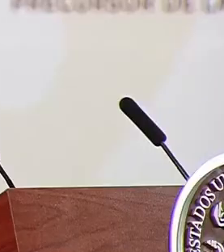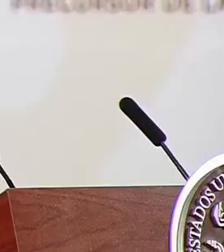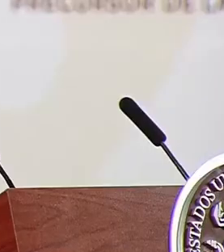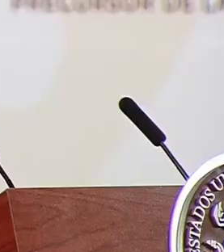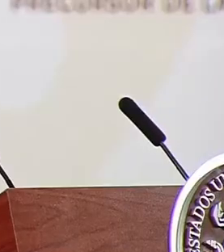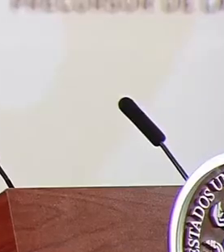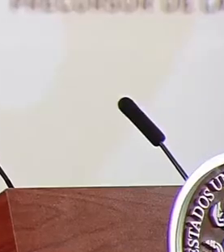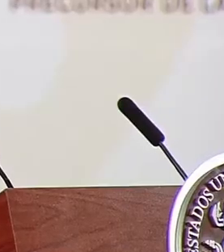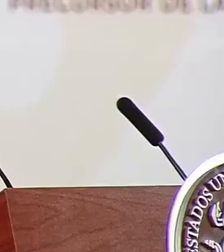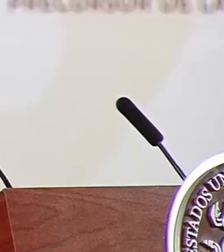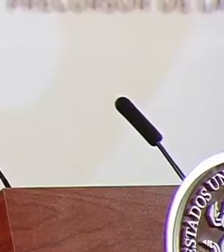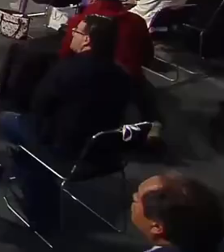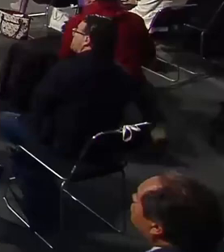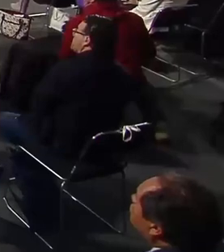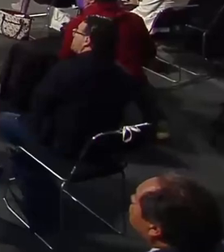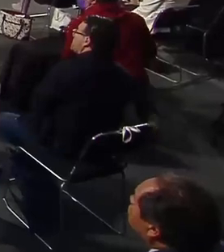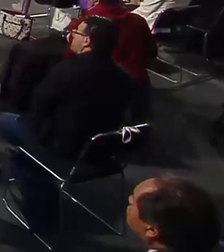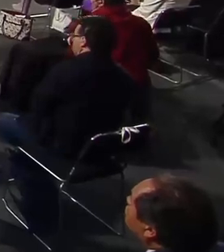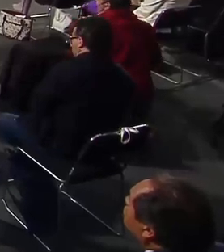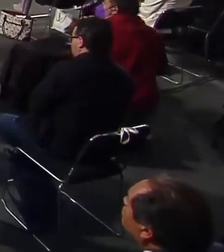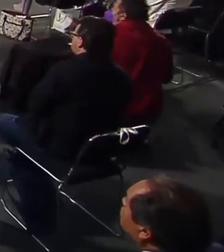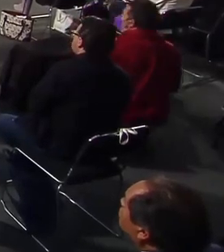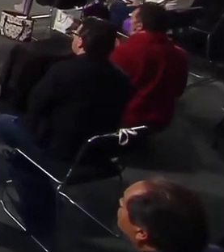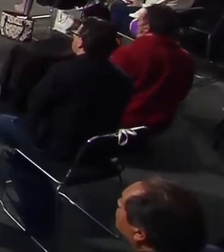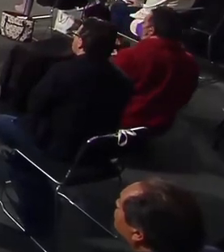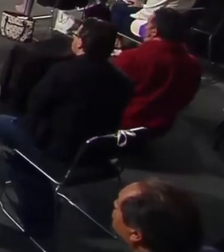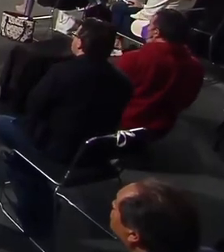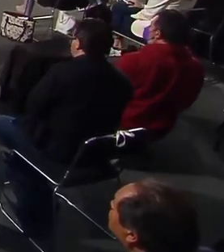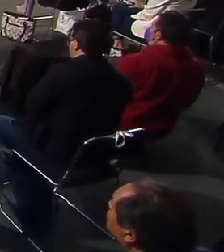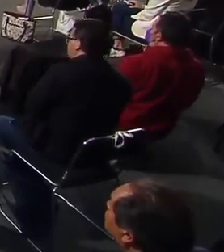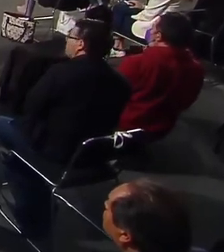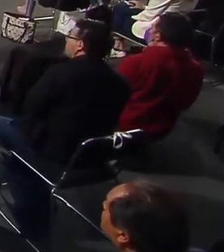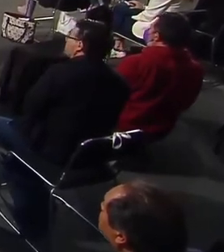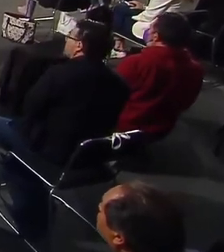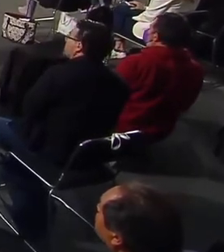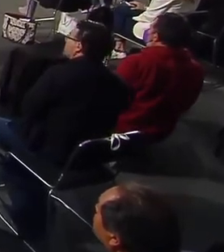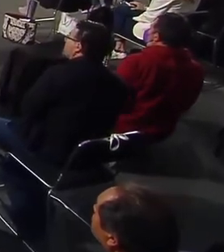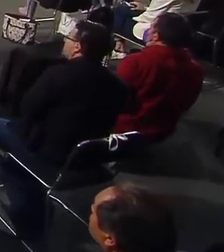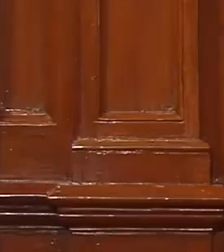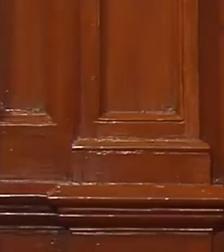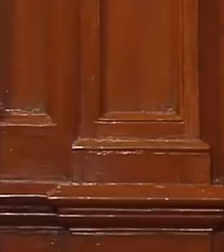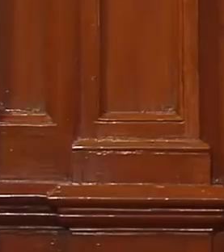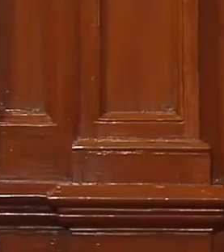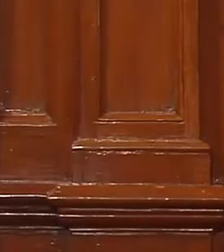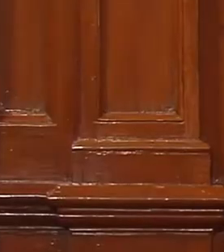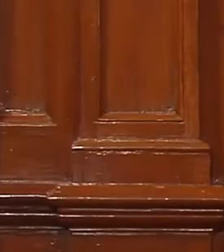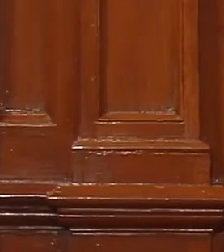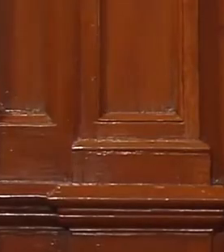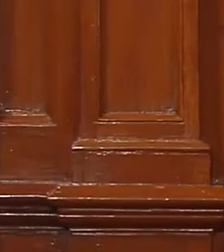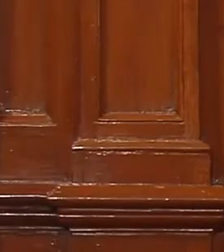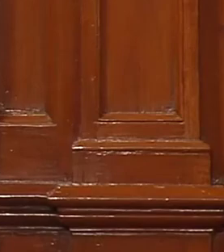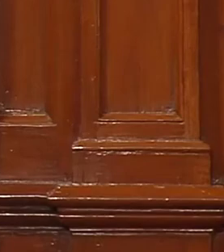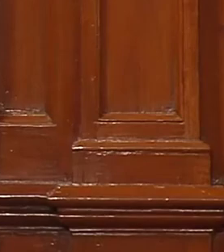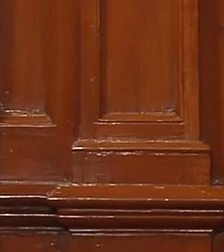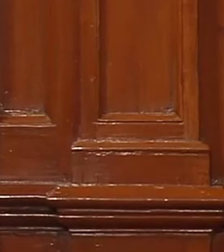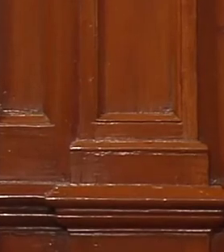No la tenemos aquí, ¿verdad?, en la transmisión, no hay.